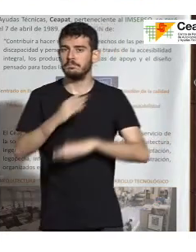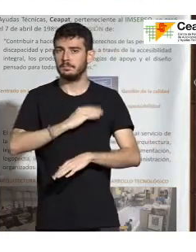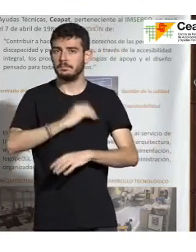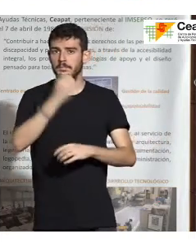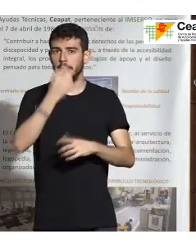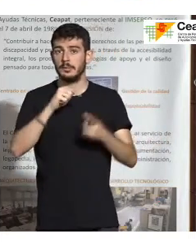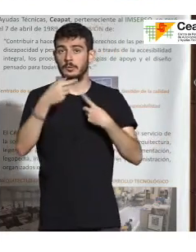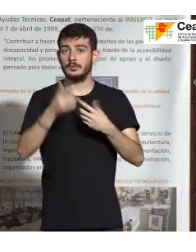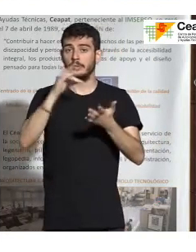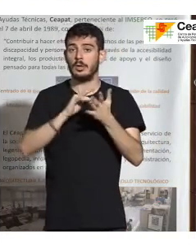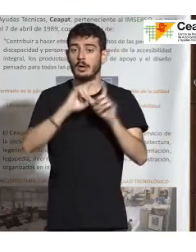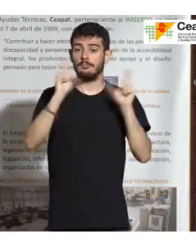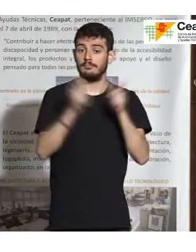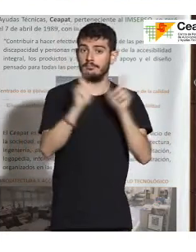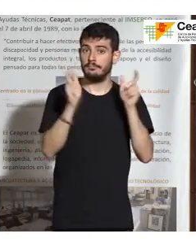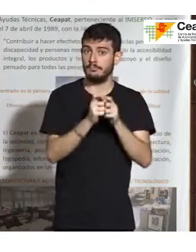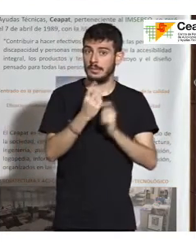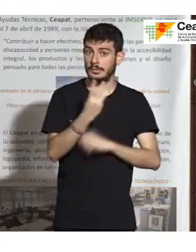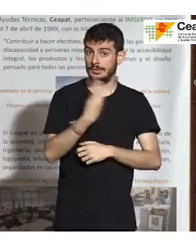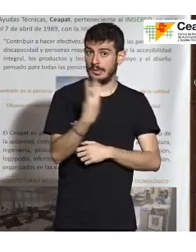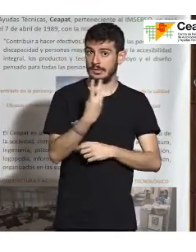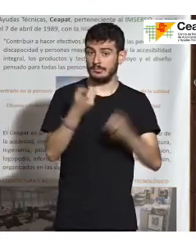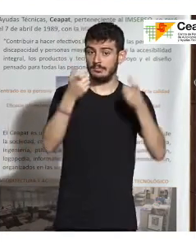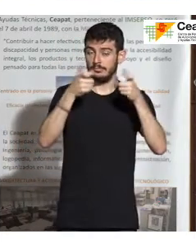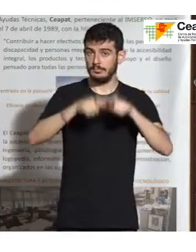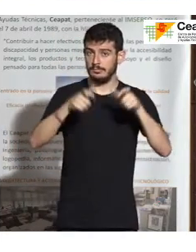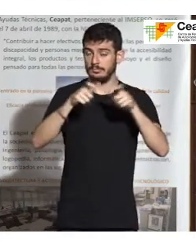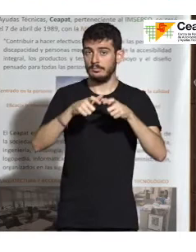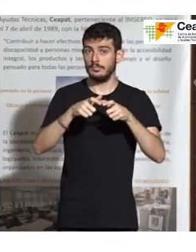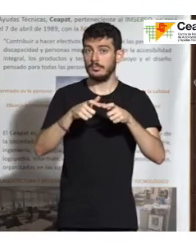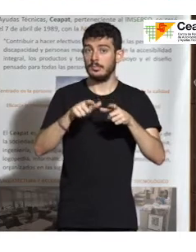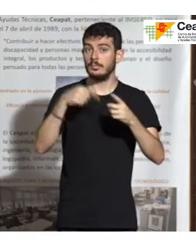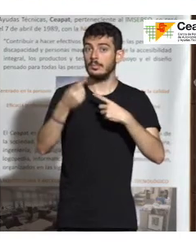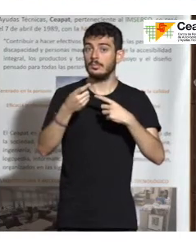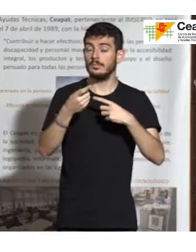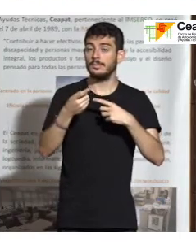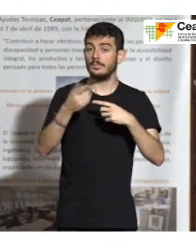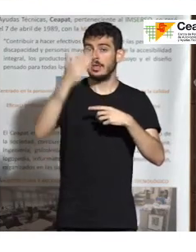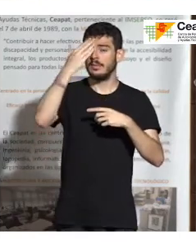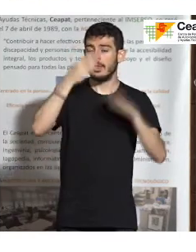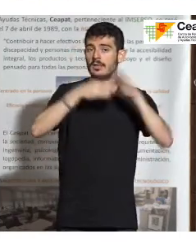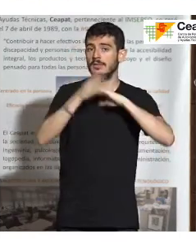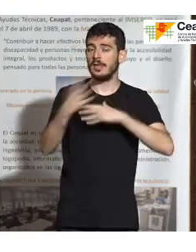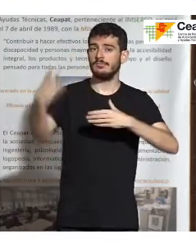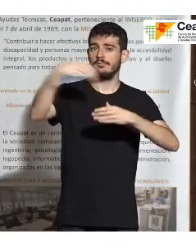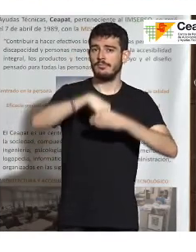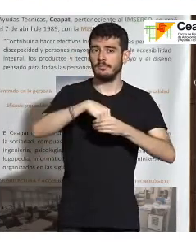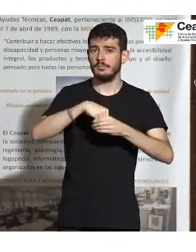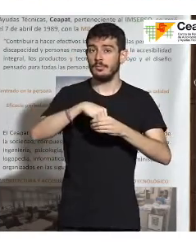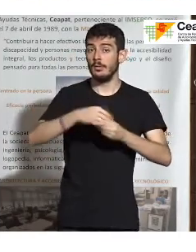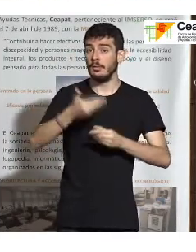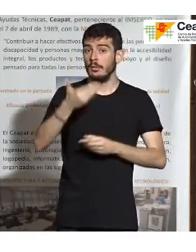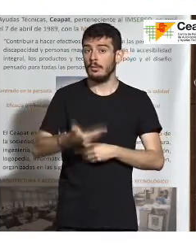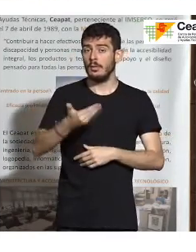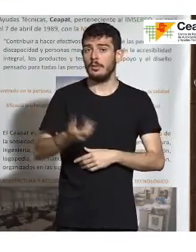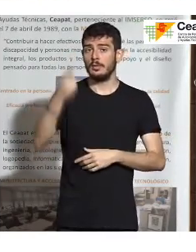sesiones donde nos sentábamos los tres y incorporábamos todos esos principios de accesibilidad. Muy importante también,